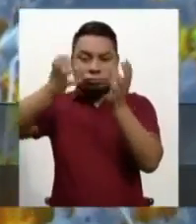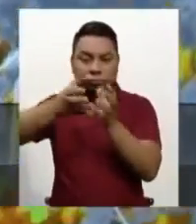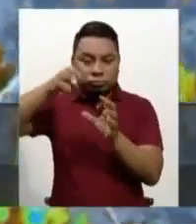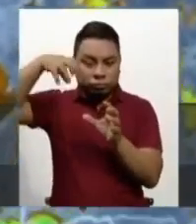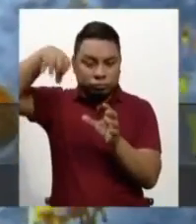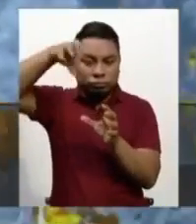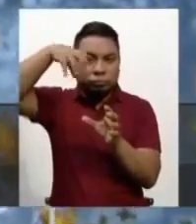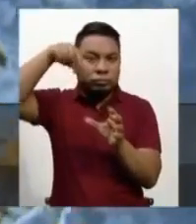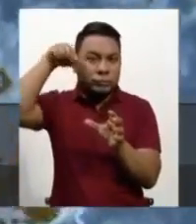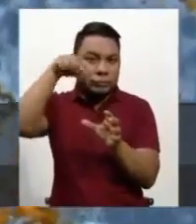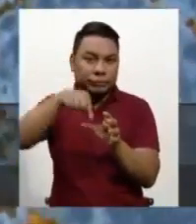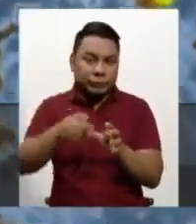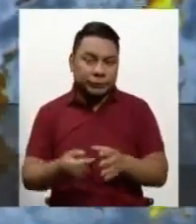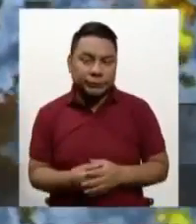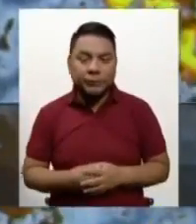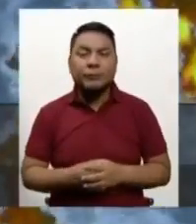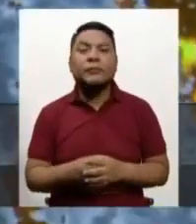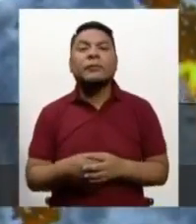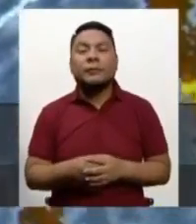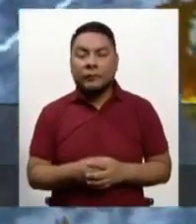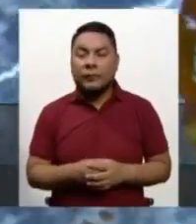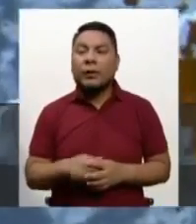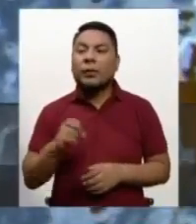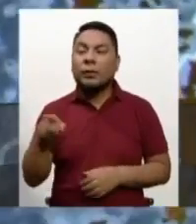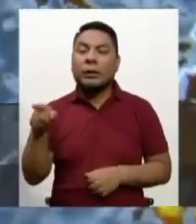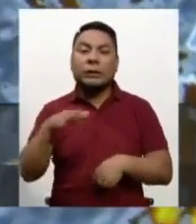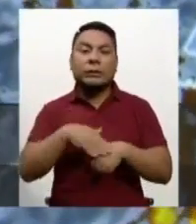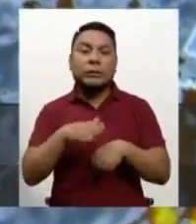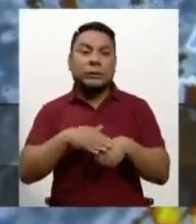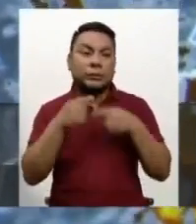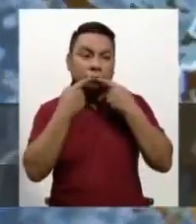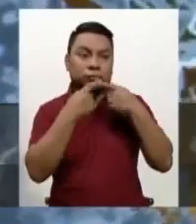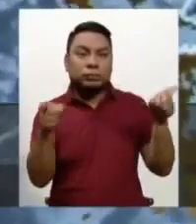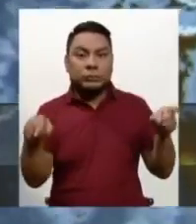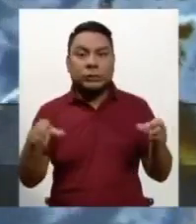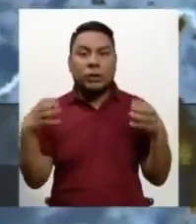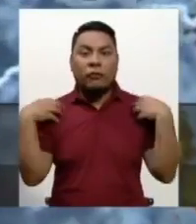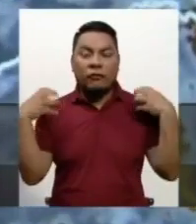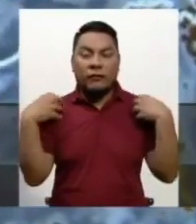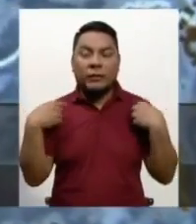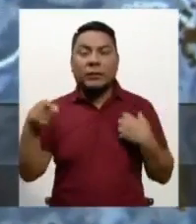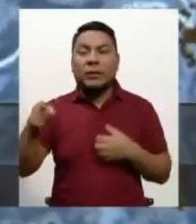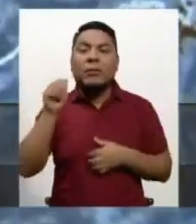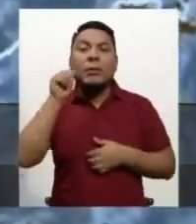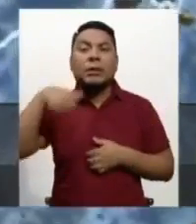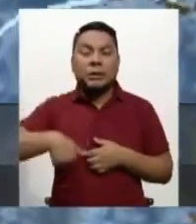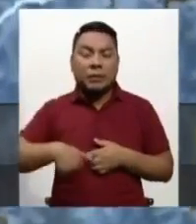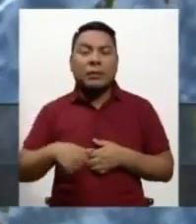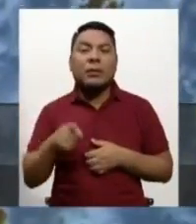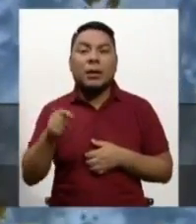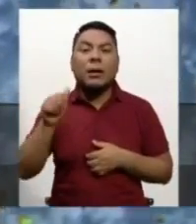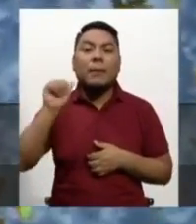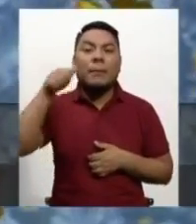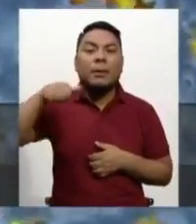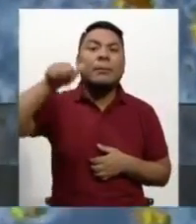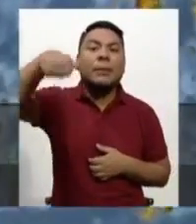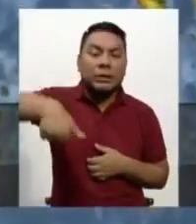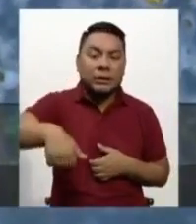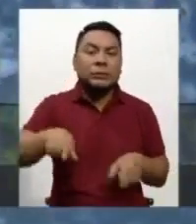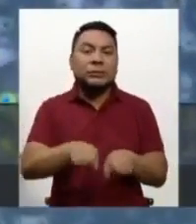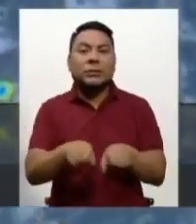de Chupaca. Justamente tal como menciona la alerta del tsunami, van a continuar el día de mañana y pasado mañana también